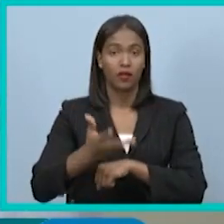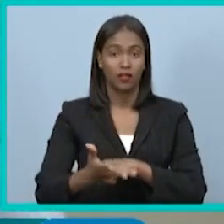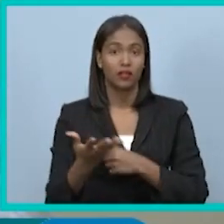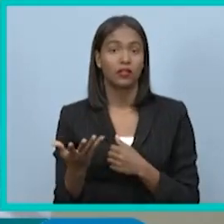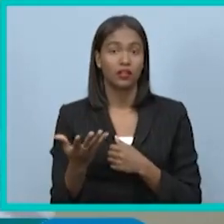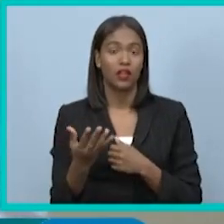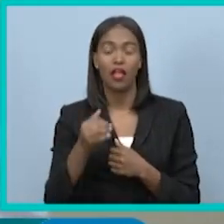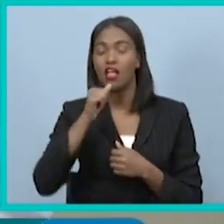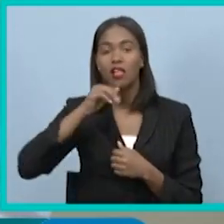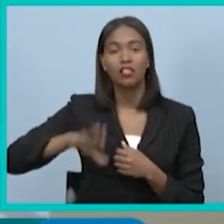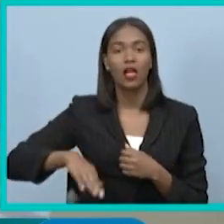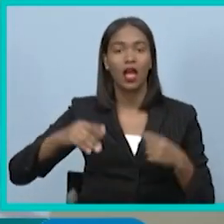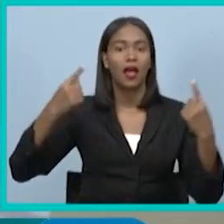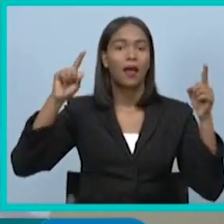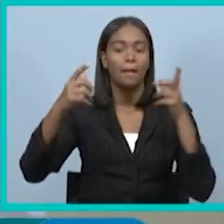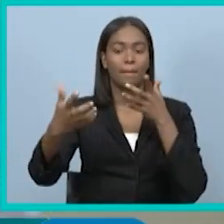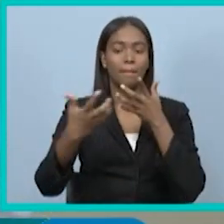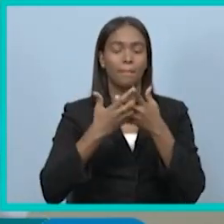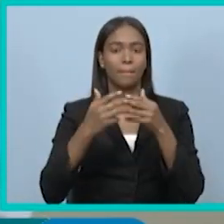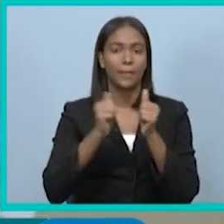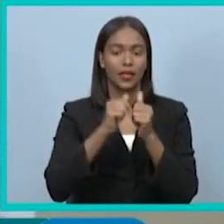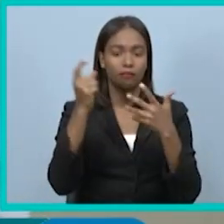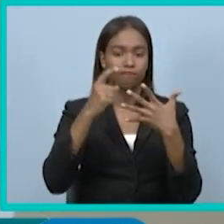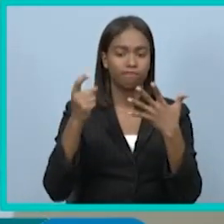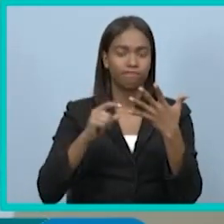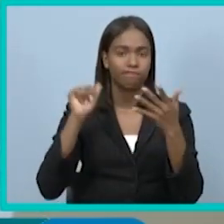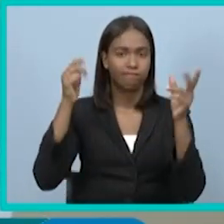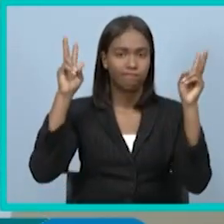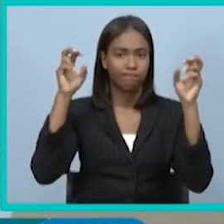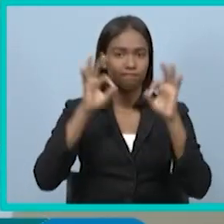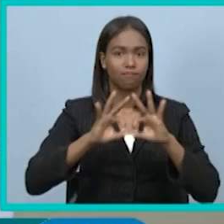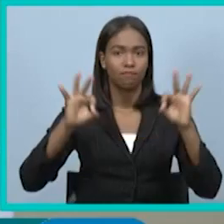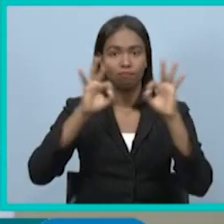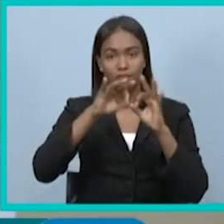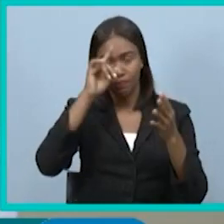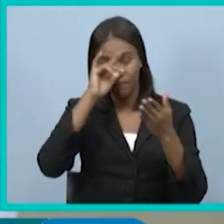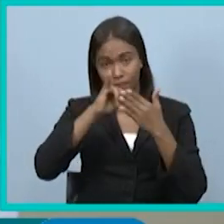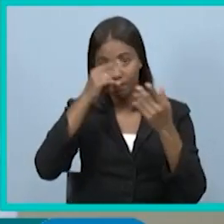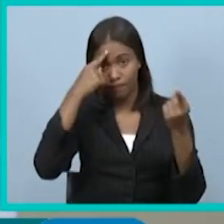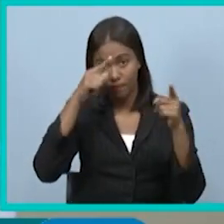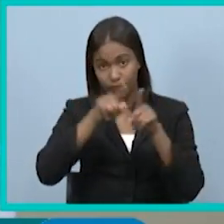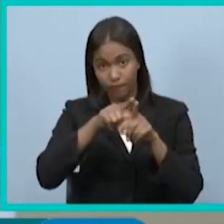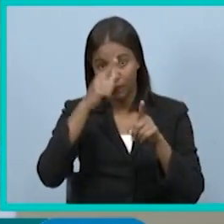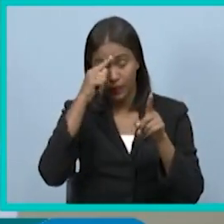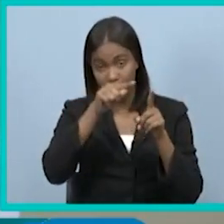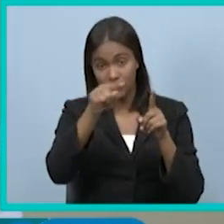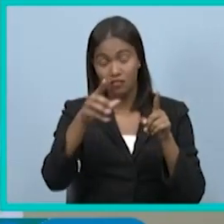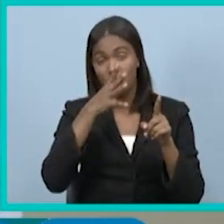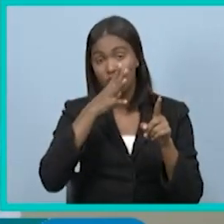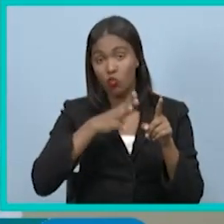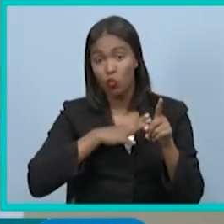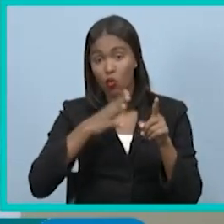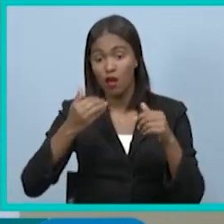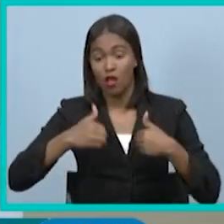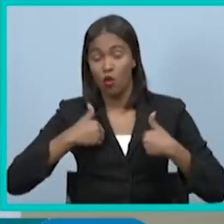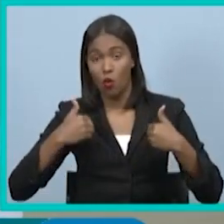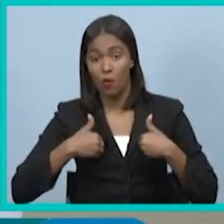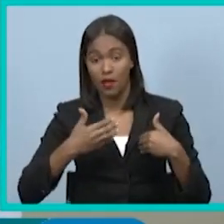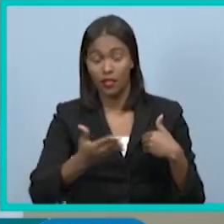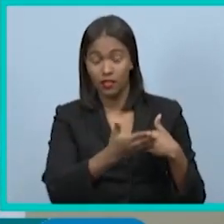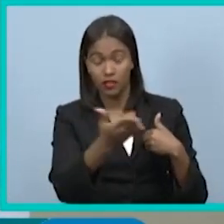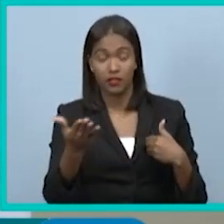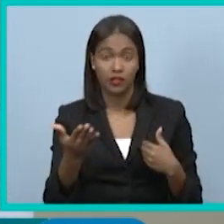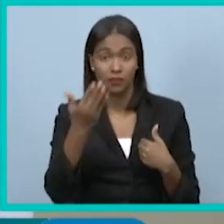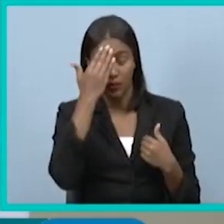sido posible aplicar algunos aspectos importantes de ese convenio para que esas mujeres y esos jóvenes, porque también tenemos